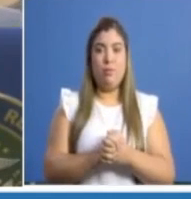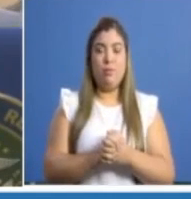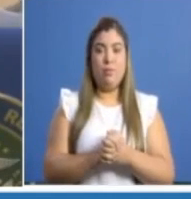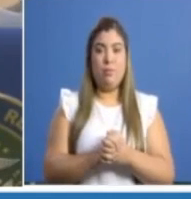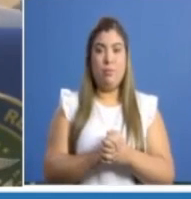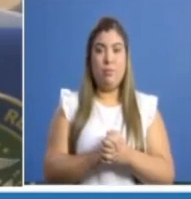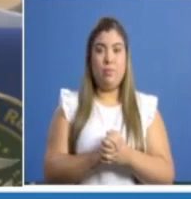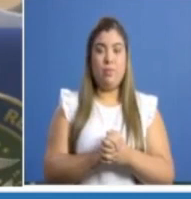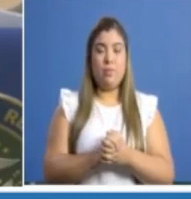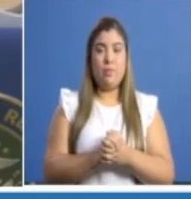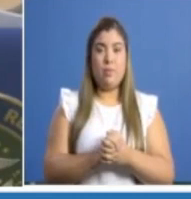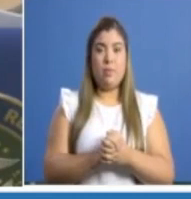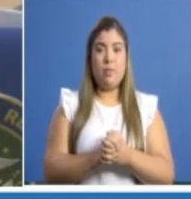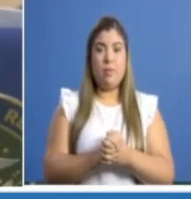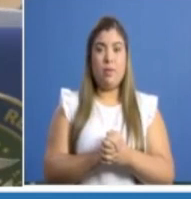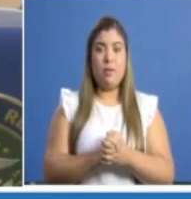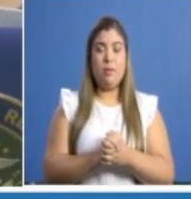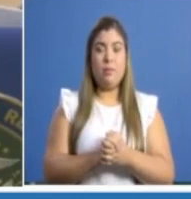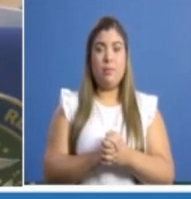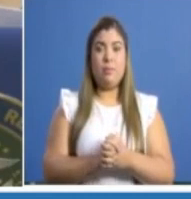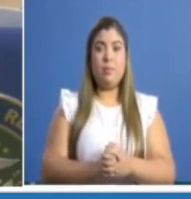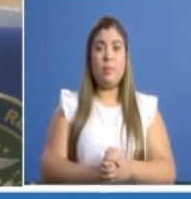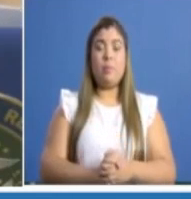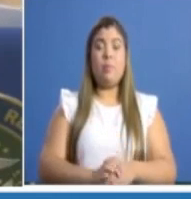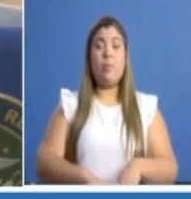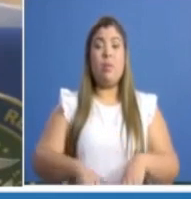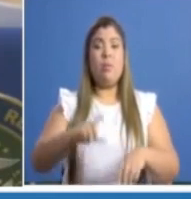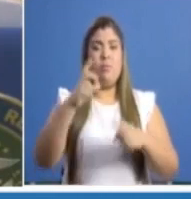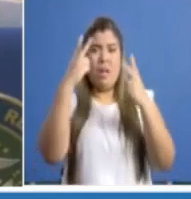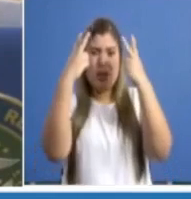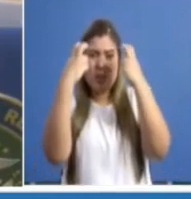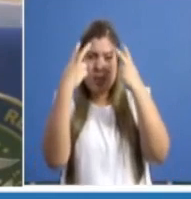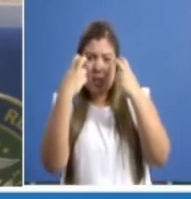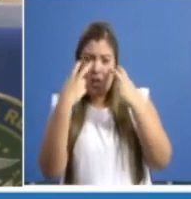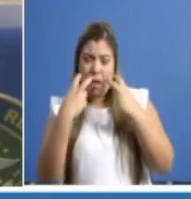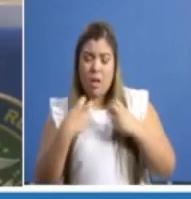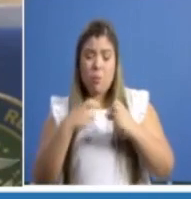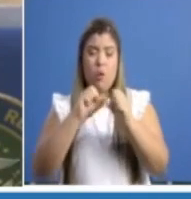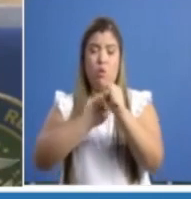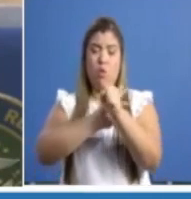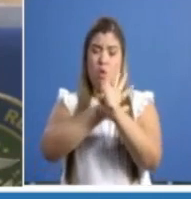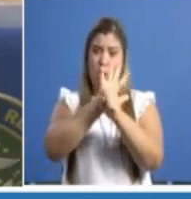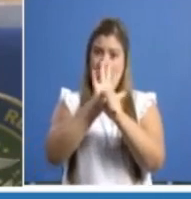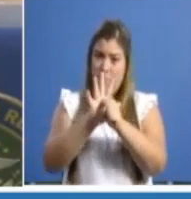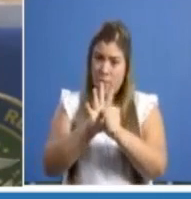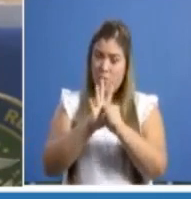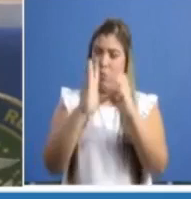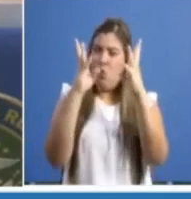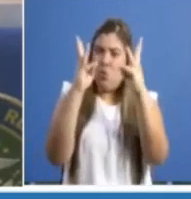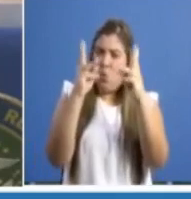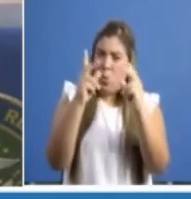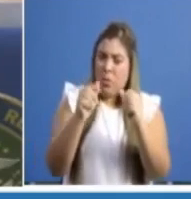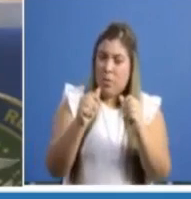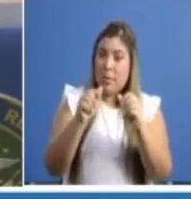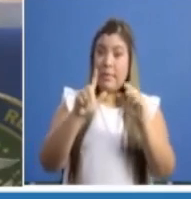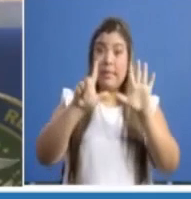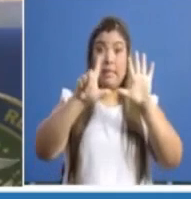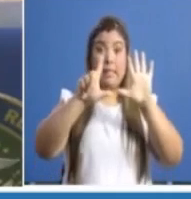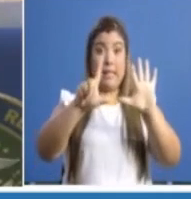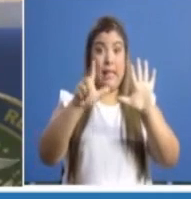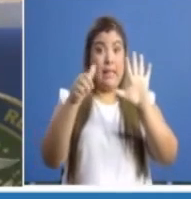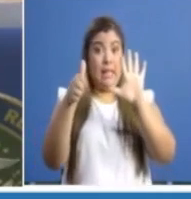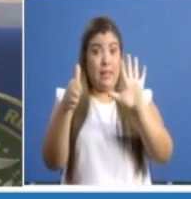En cuanto a la cantidad de pruebas que se han realizado, 76